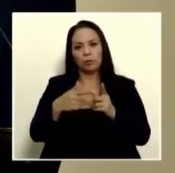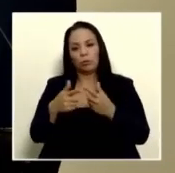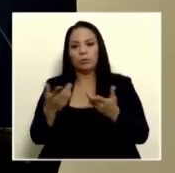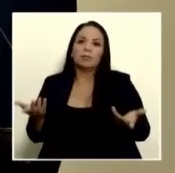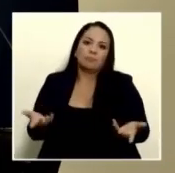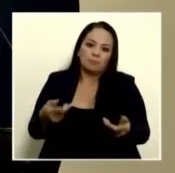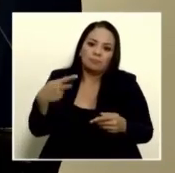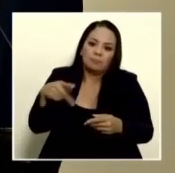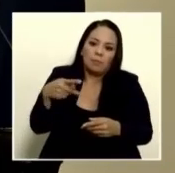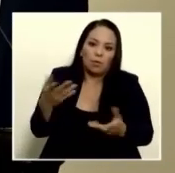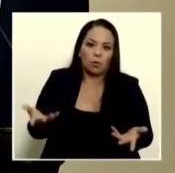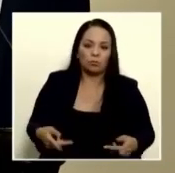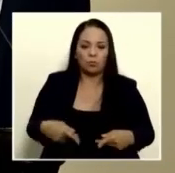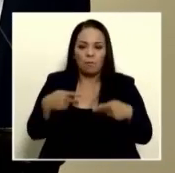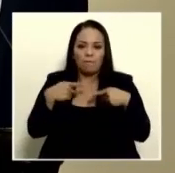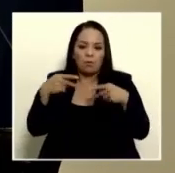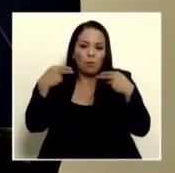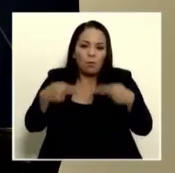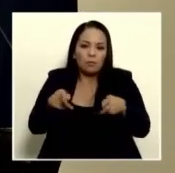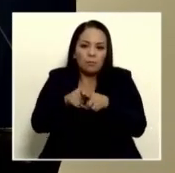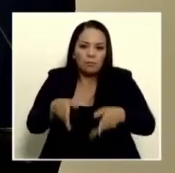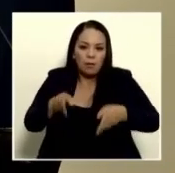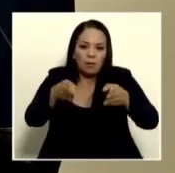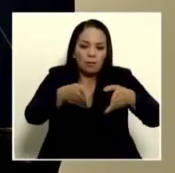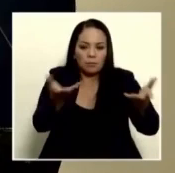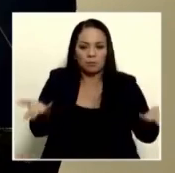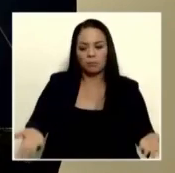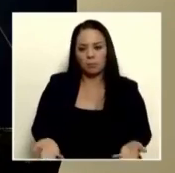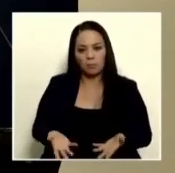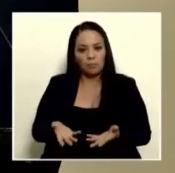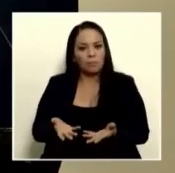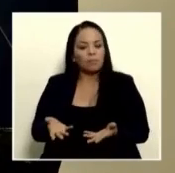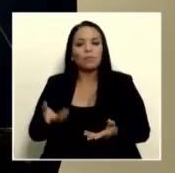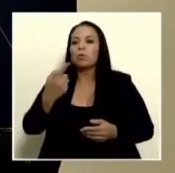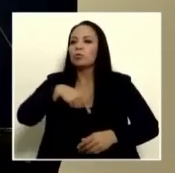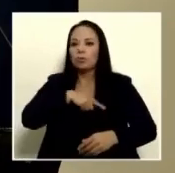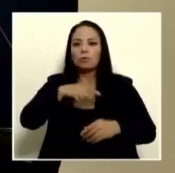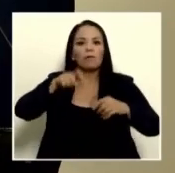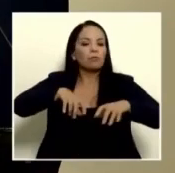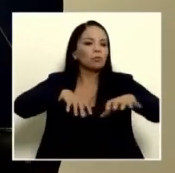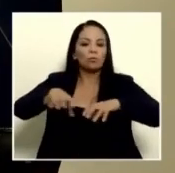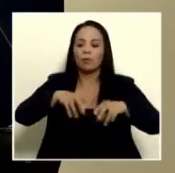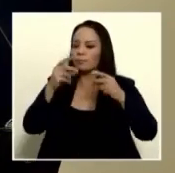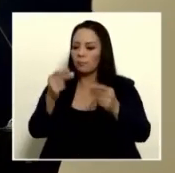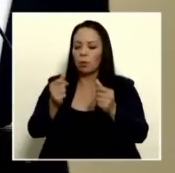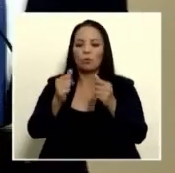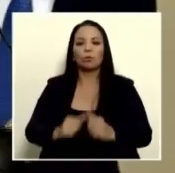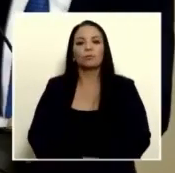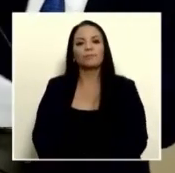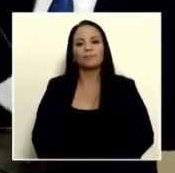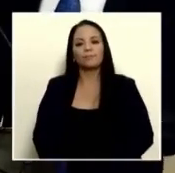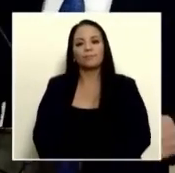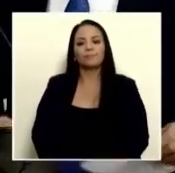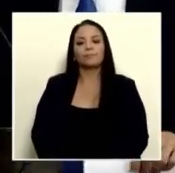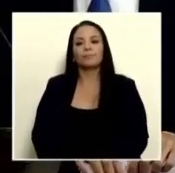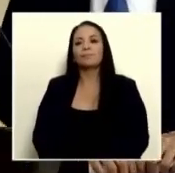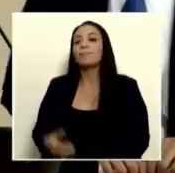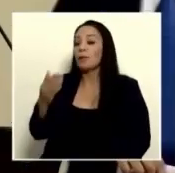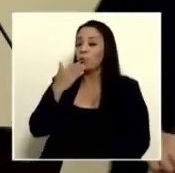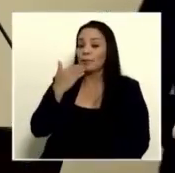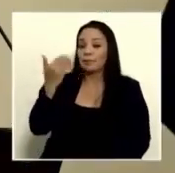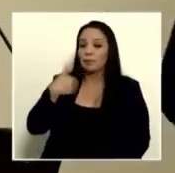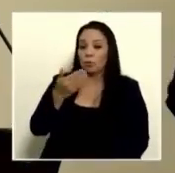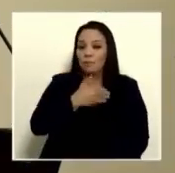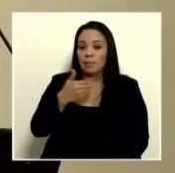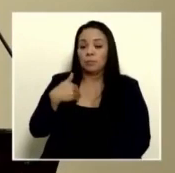arriesgando vidas humanas nuevamente llegamos al mismo punto donde nos toca nosotros actuar lo antes posible muchas gracias señor